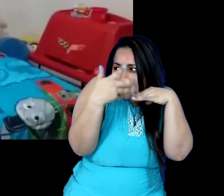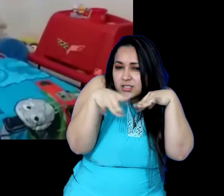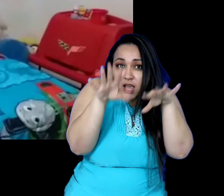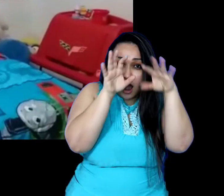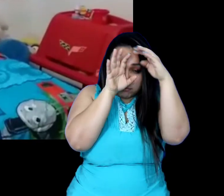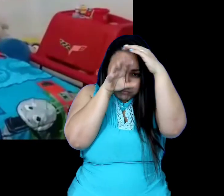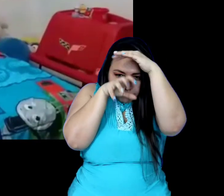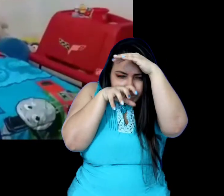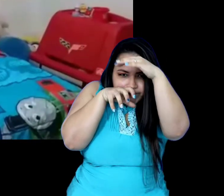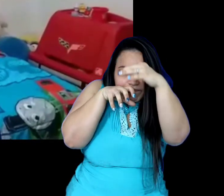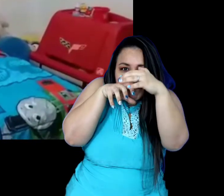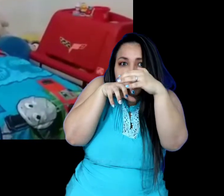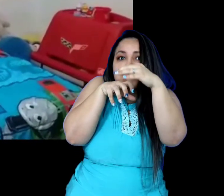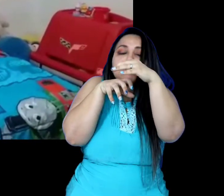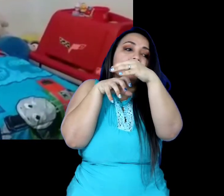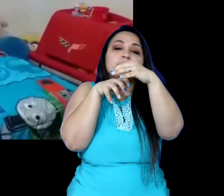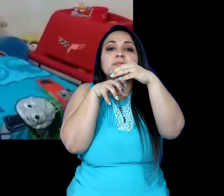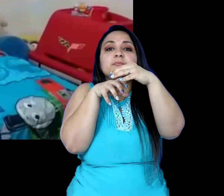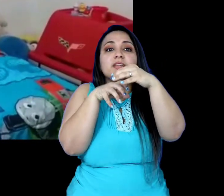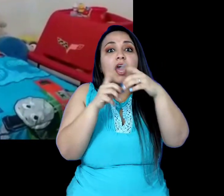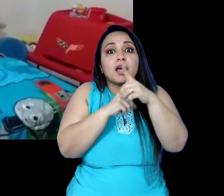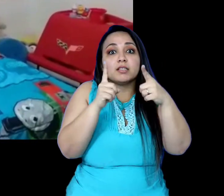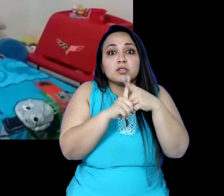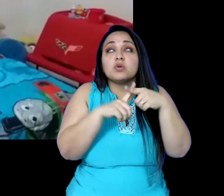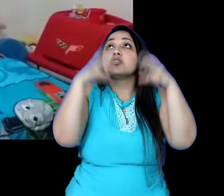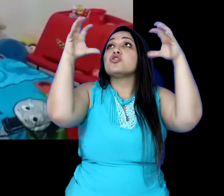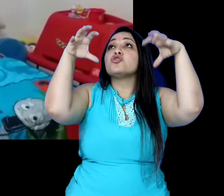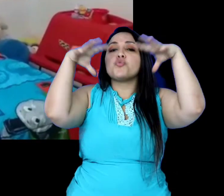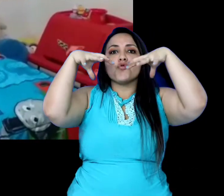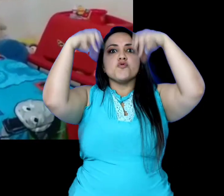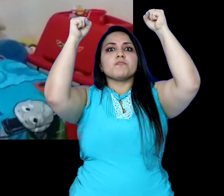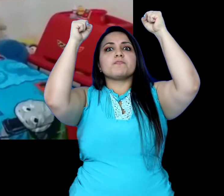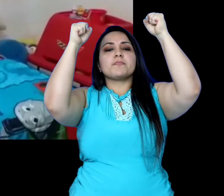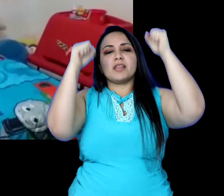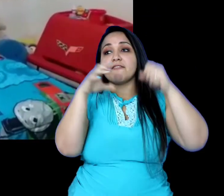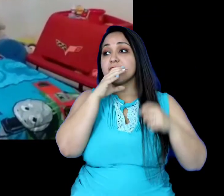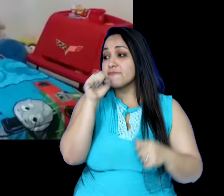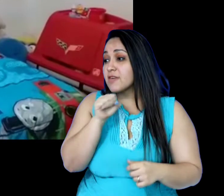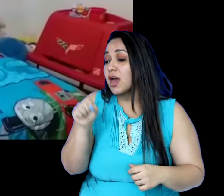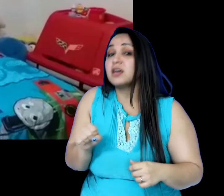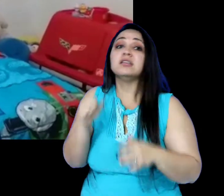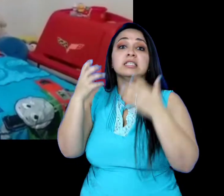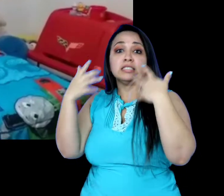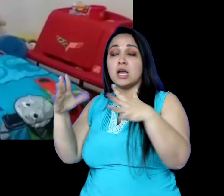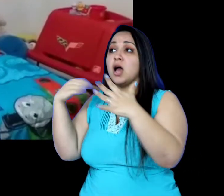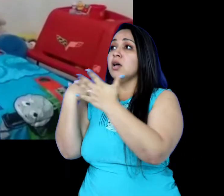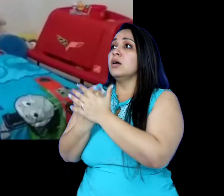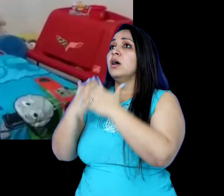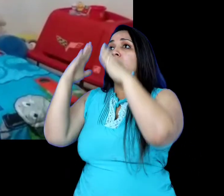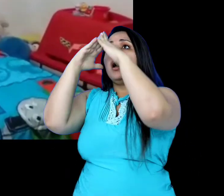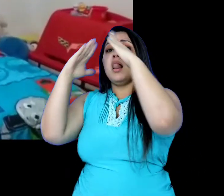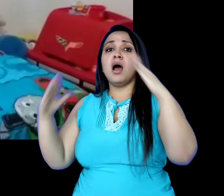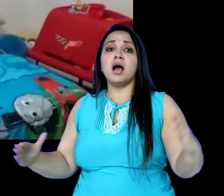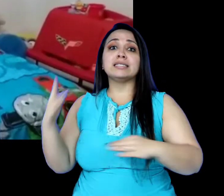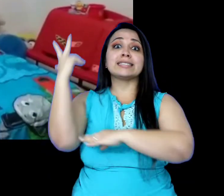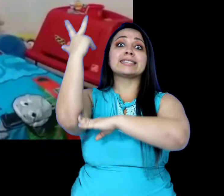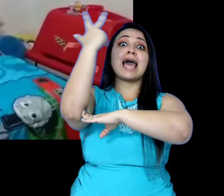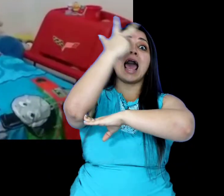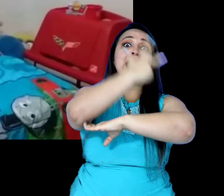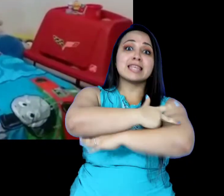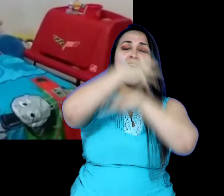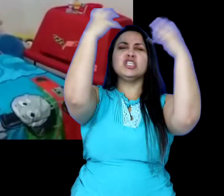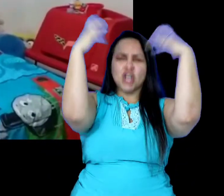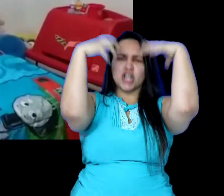dentro de su concha, paró de llover. La viejita había llegado a su casa luego de tres días de lluvia.